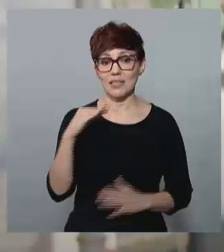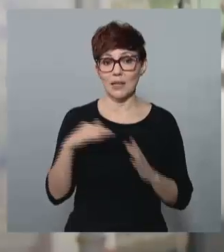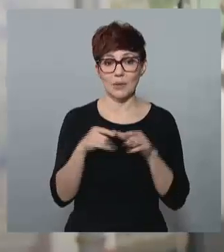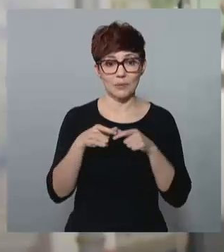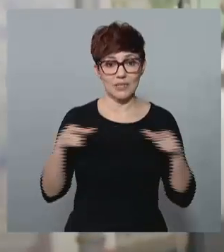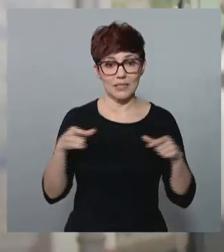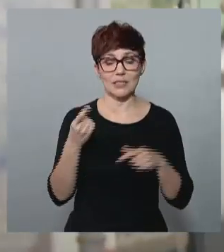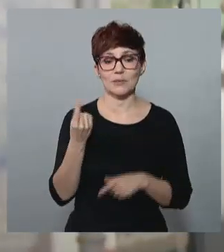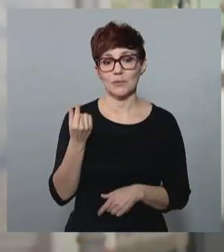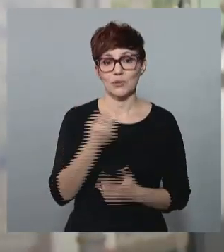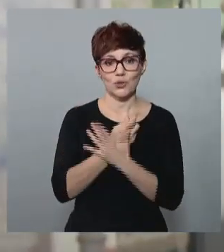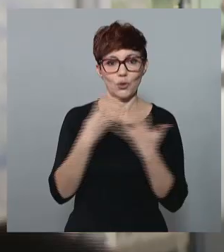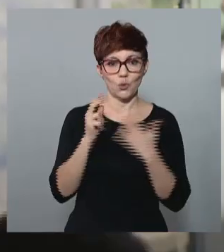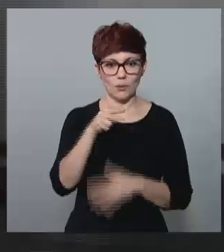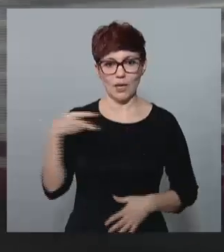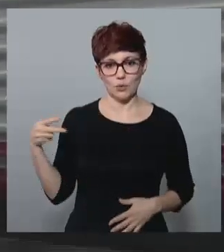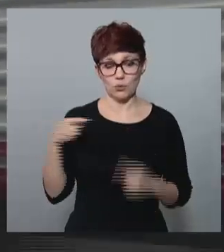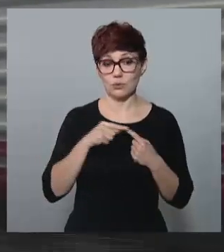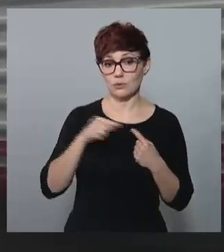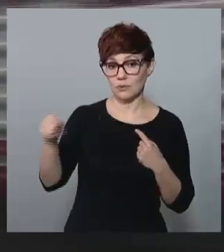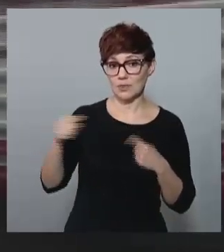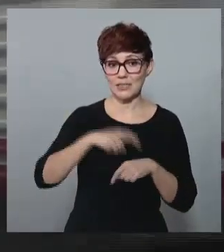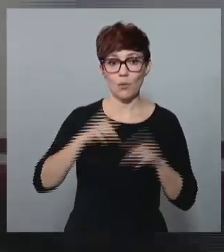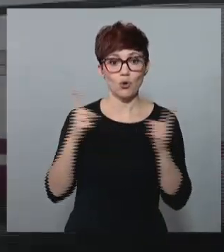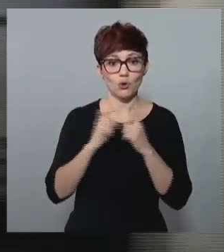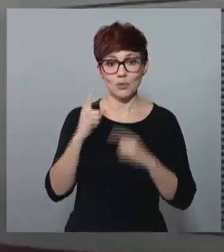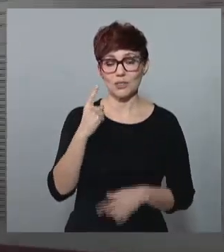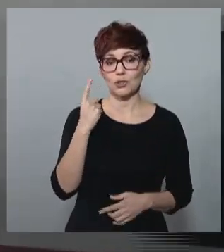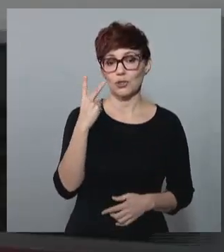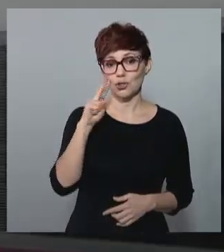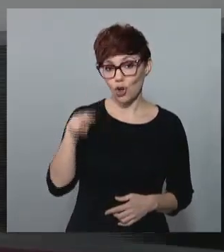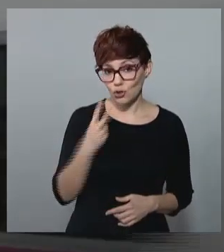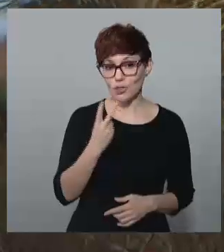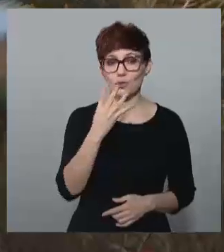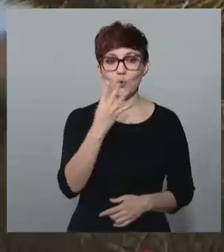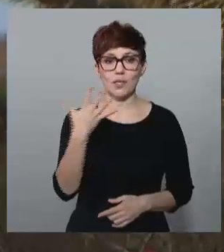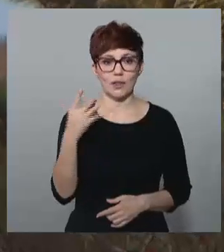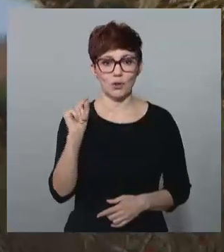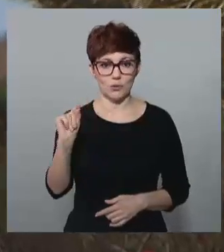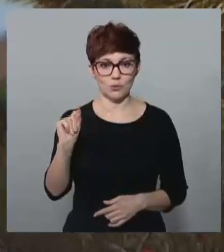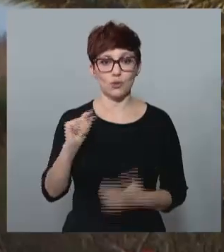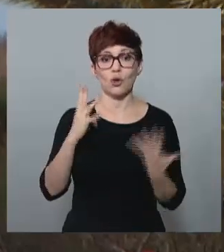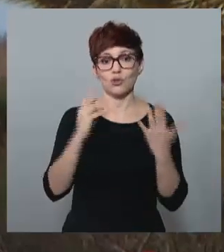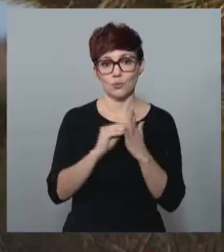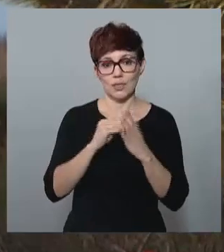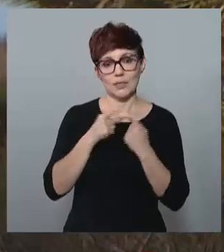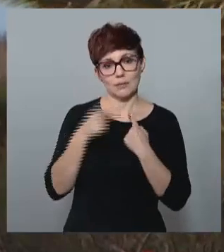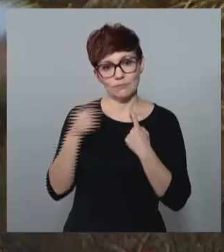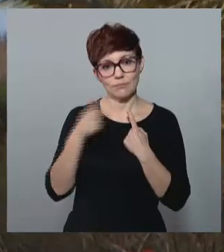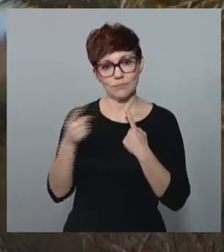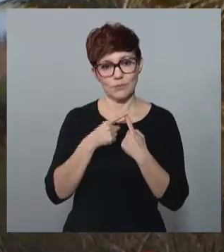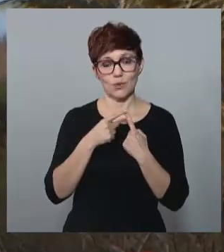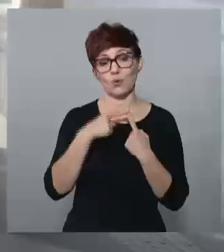euros. La conexión más corta durará 2 horas 45 minutos. 8 servicios diarios, 4 en cada sentido,